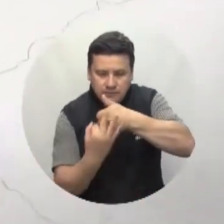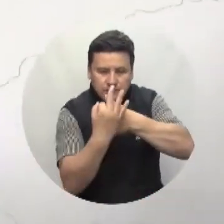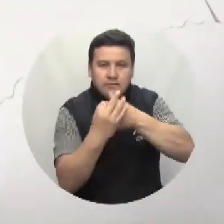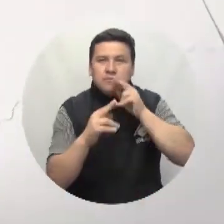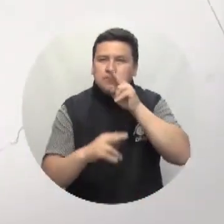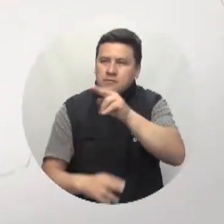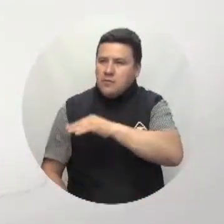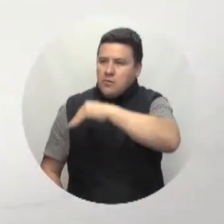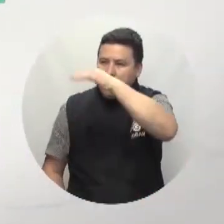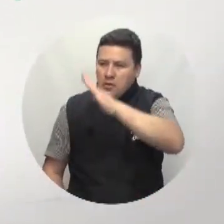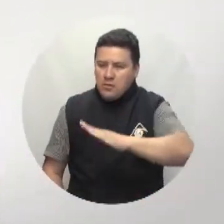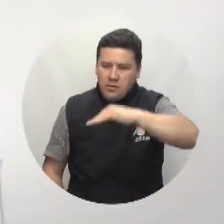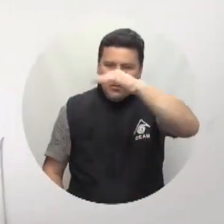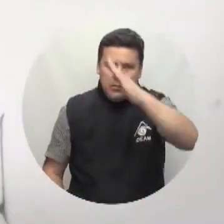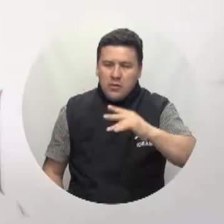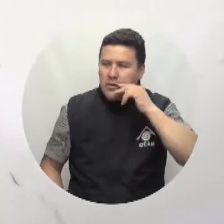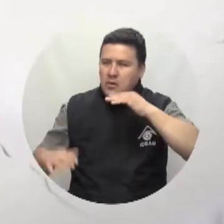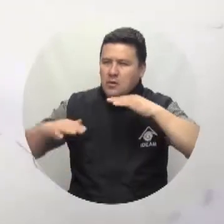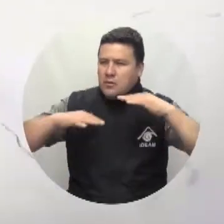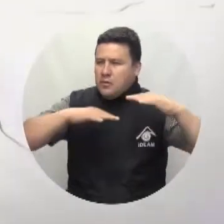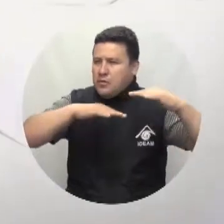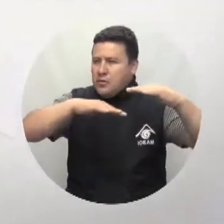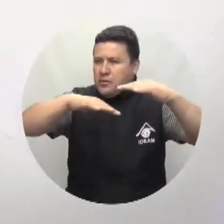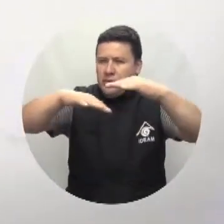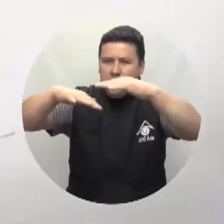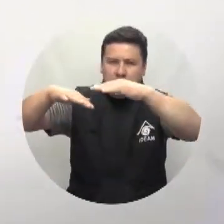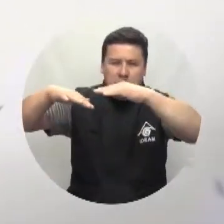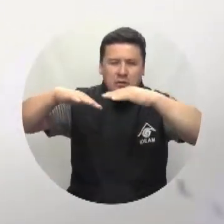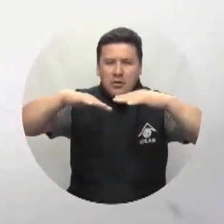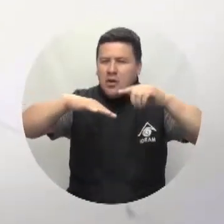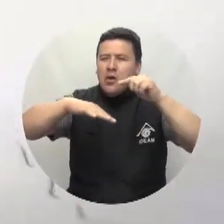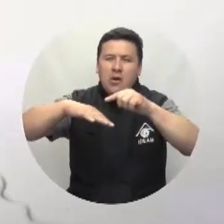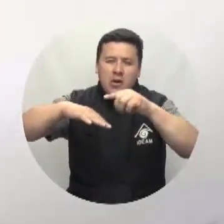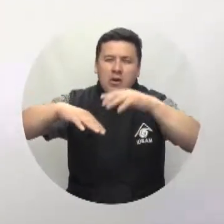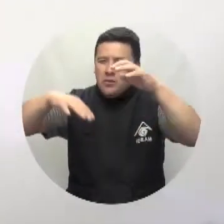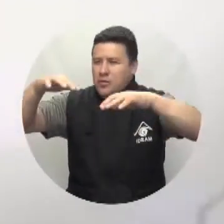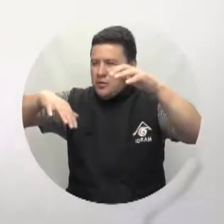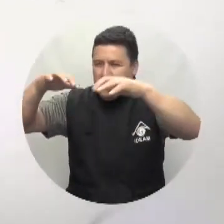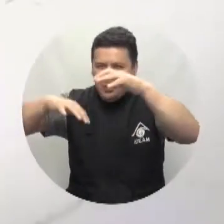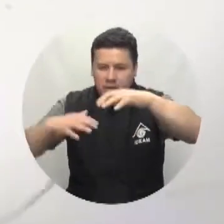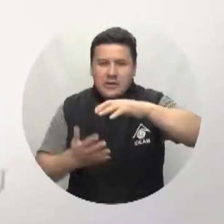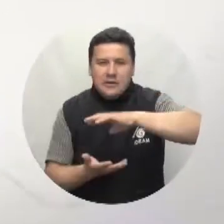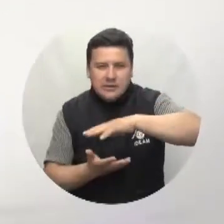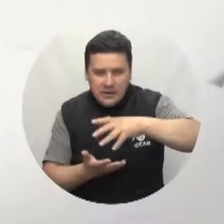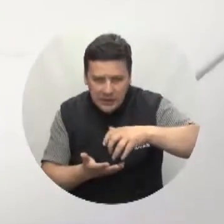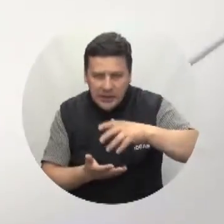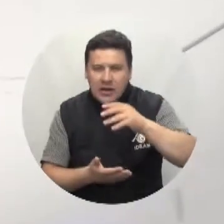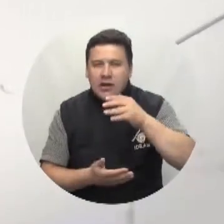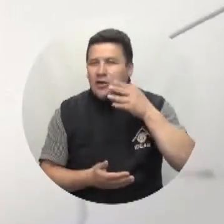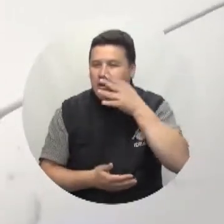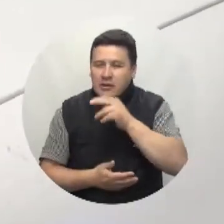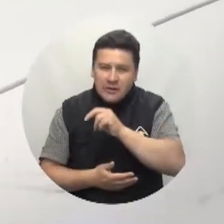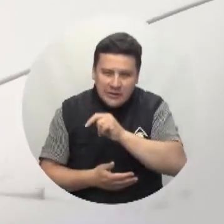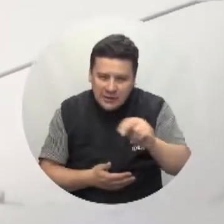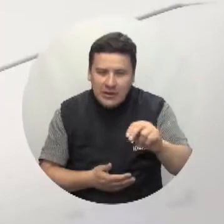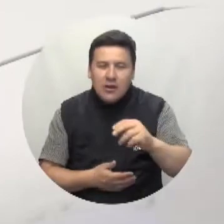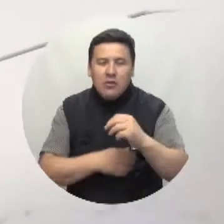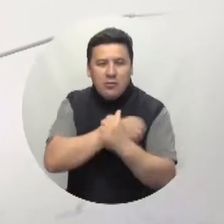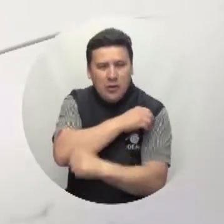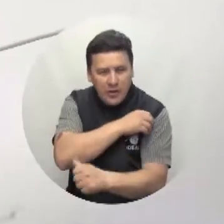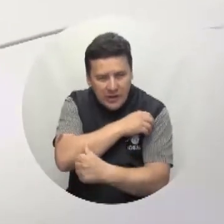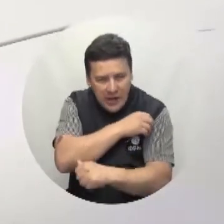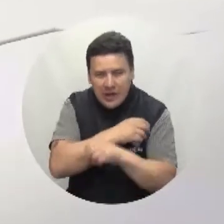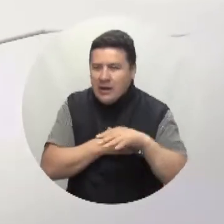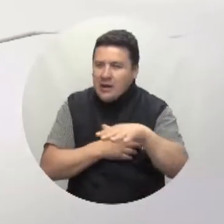tenemos las montañas cubiertas por nubes al norte de la región Con presencia de lluvias en Santander, norte de Santander, sectores de